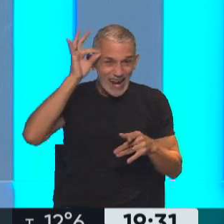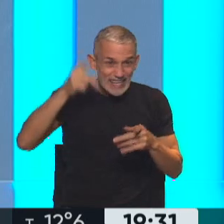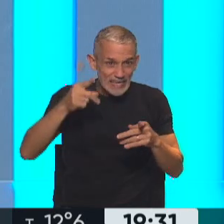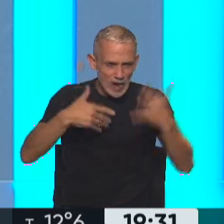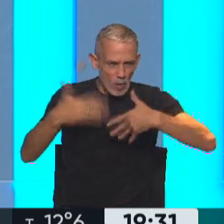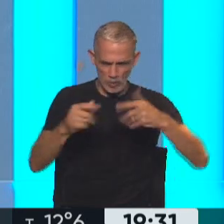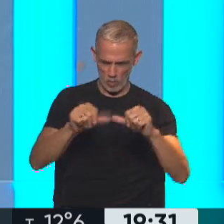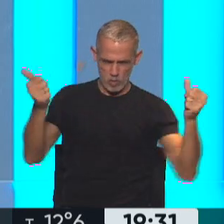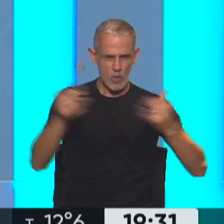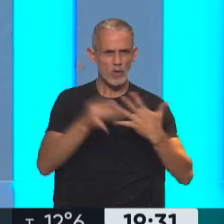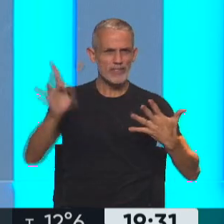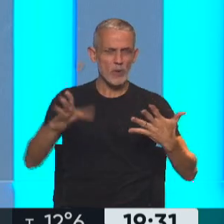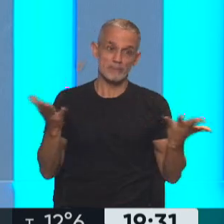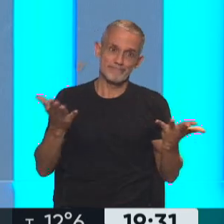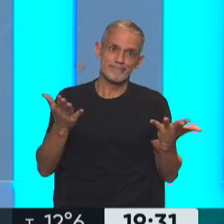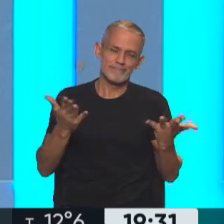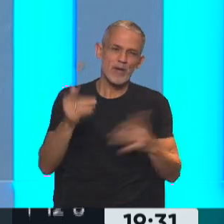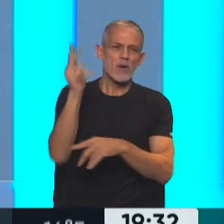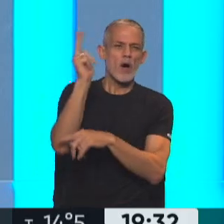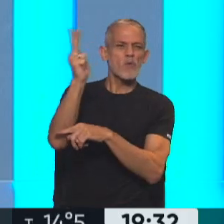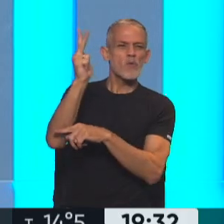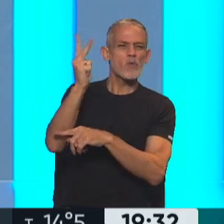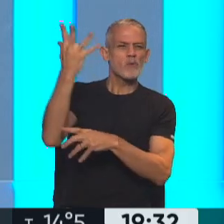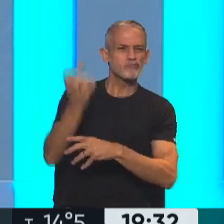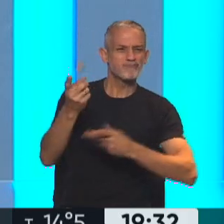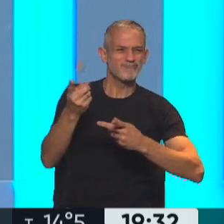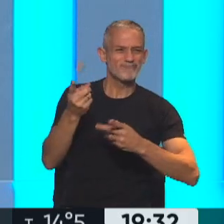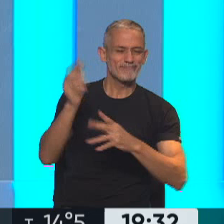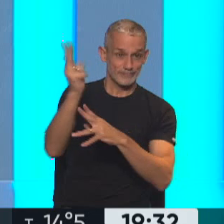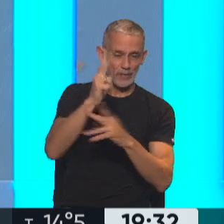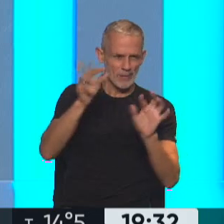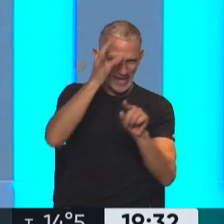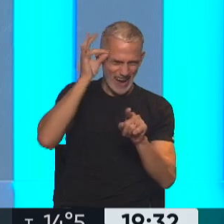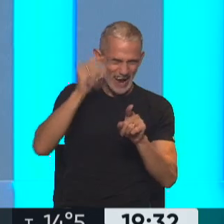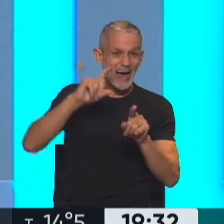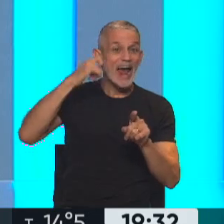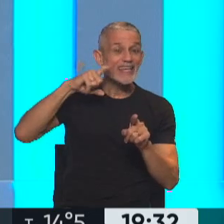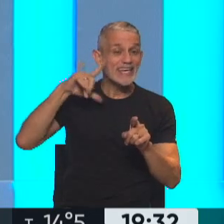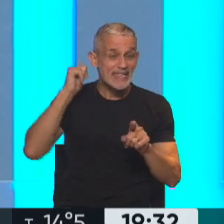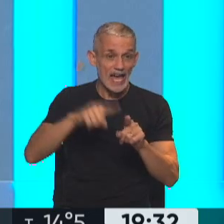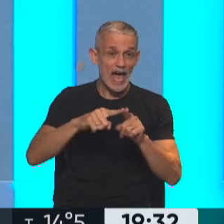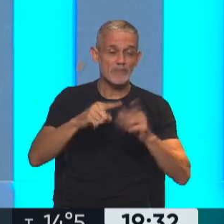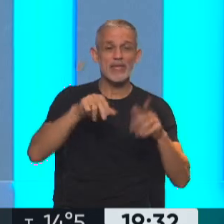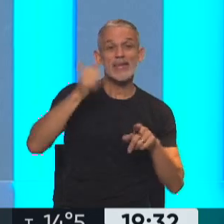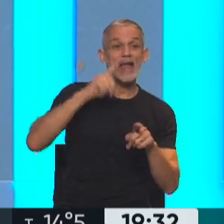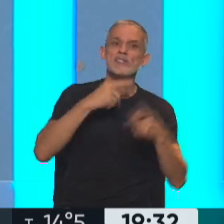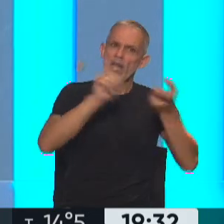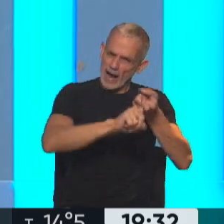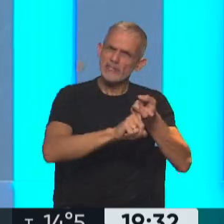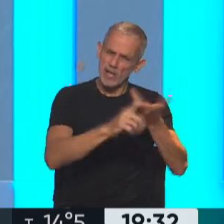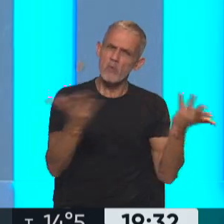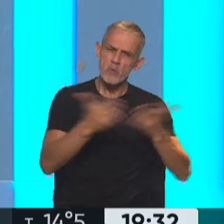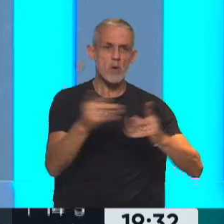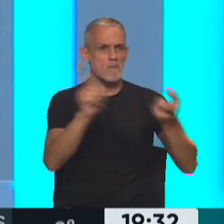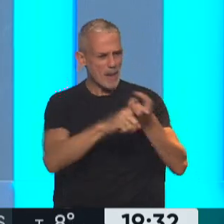indefectiblemente en el tema parques eólicos. Mirá, vos sabés que Canigia y Mariana Ananis estuvieron casados durante mucho tiempo, que ese